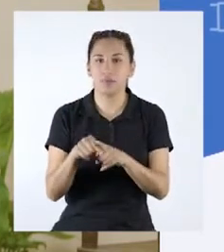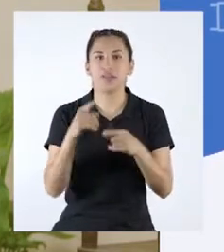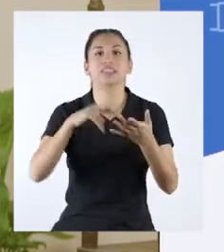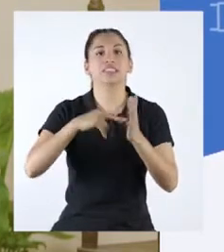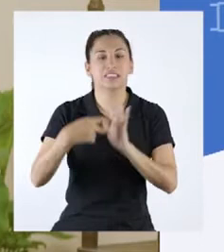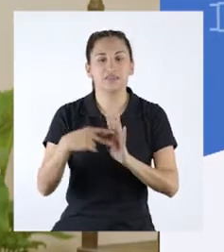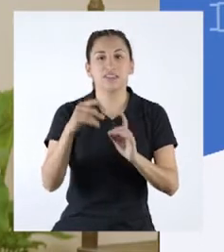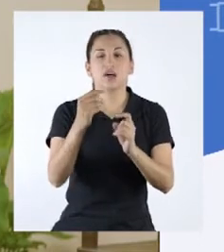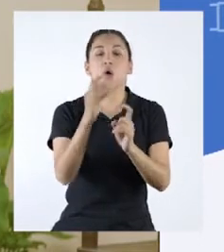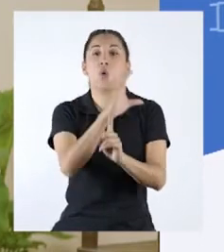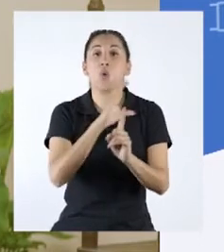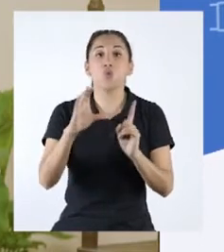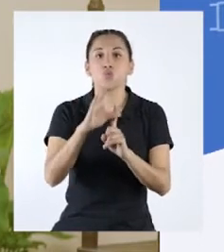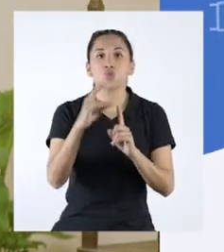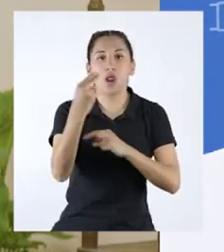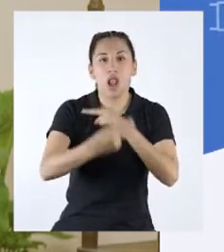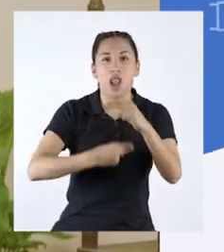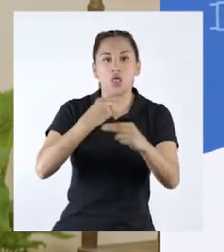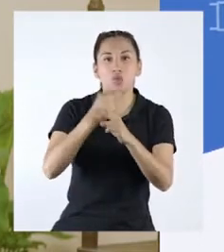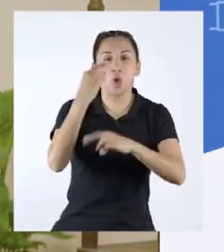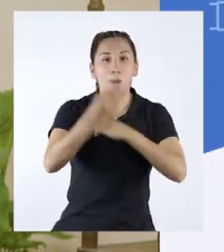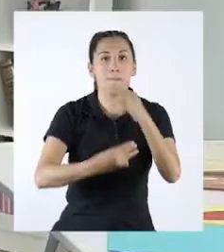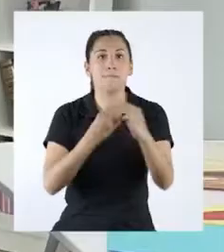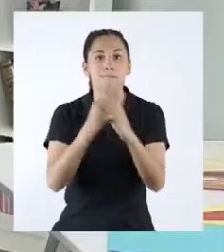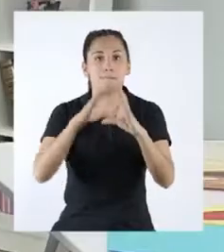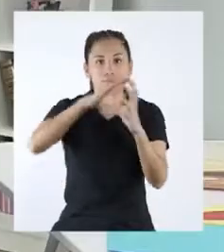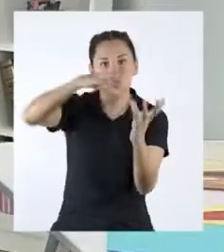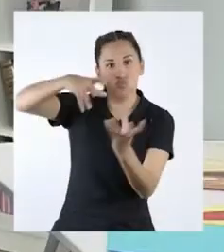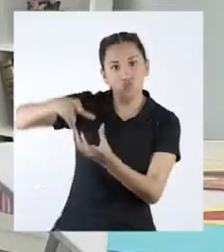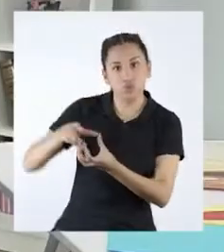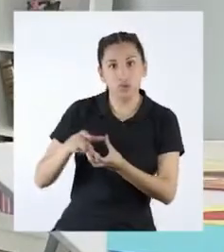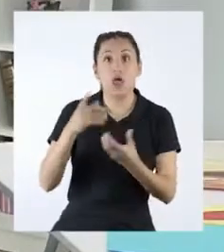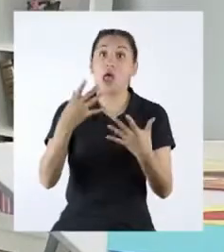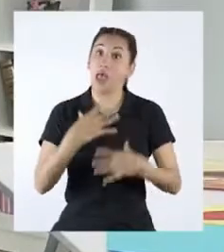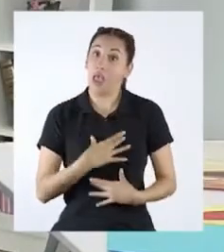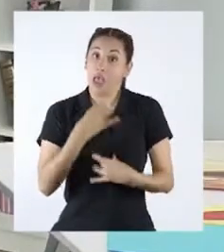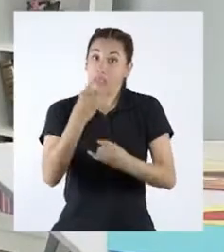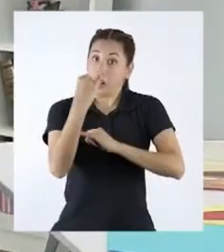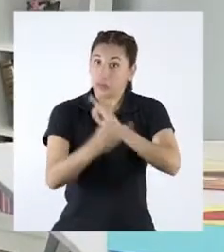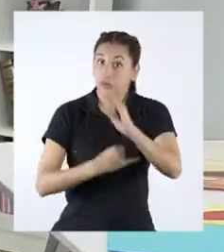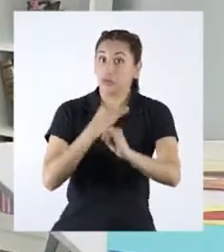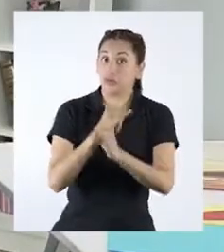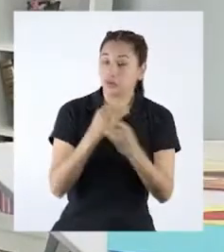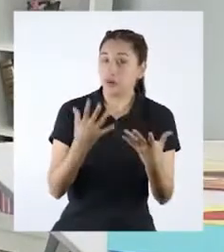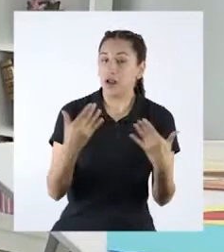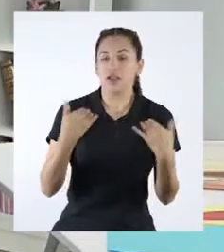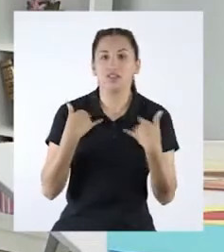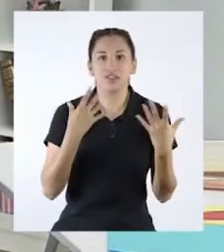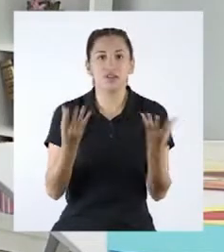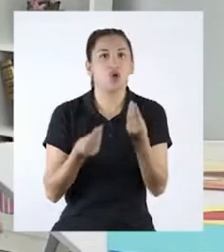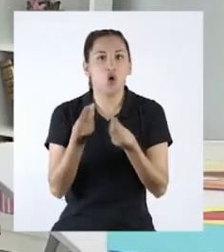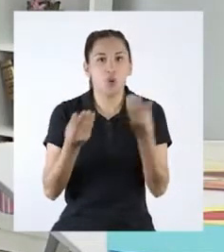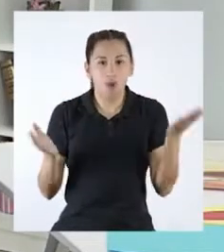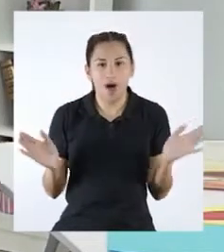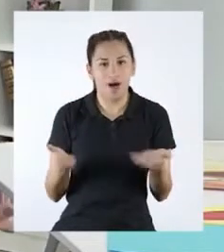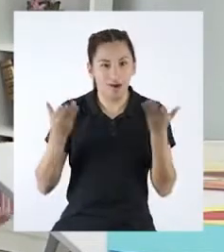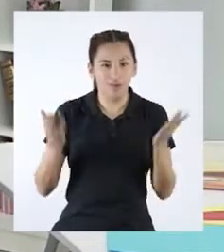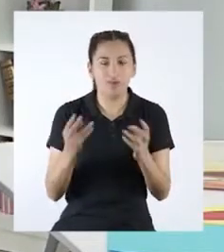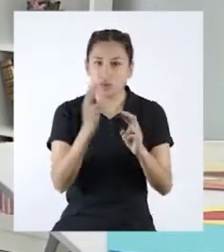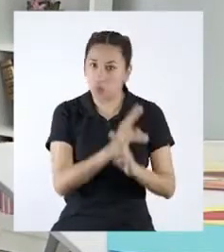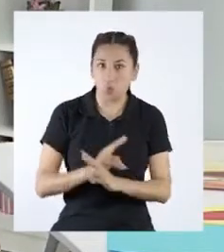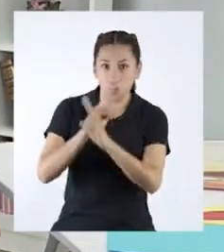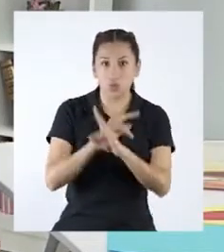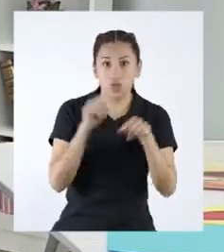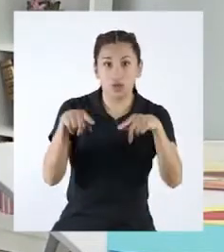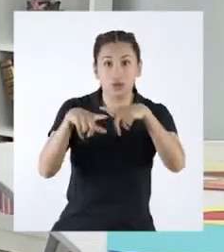son considerados patrimonio natural mundial. ¡Un interés internacional! Para que existan movimientos que